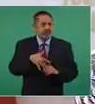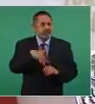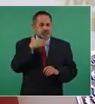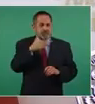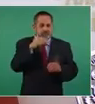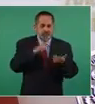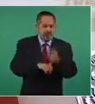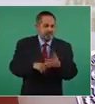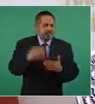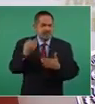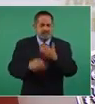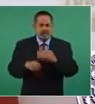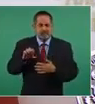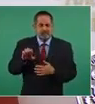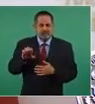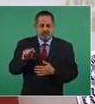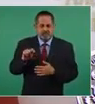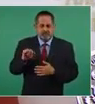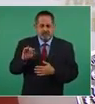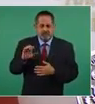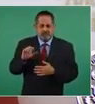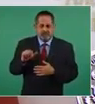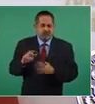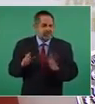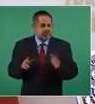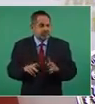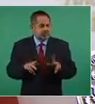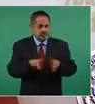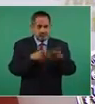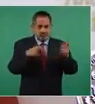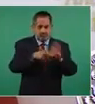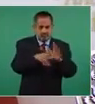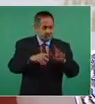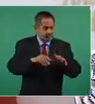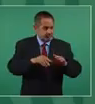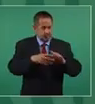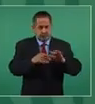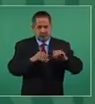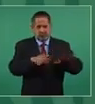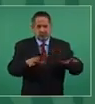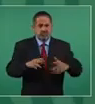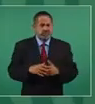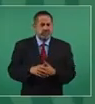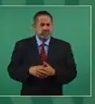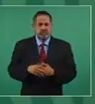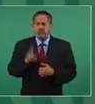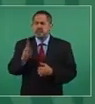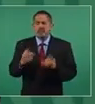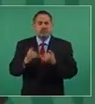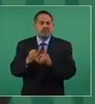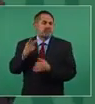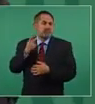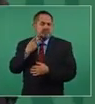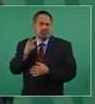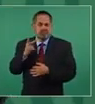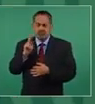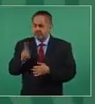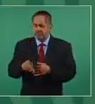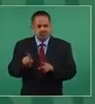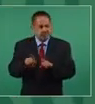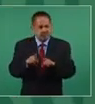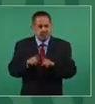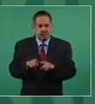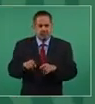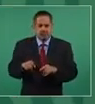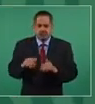a la falta de ética. El periodismo, como la política, es